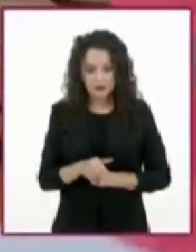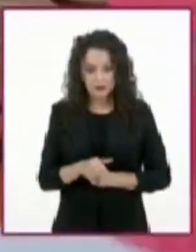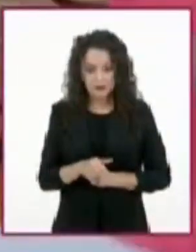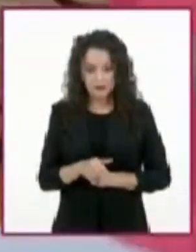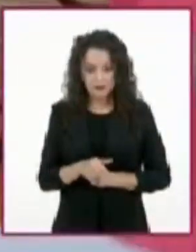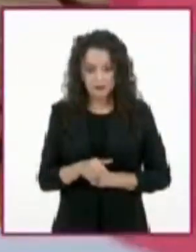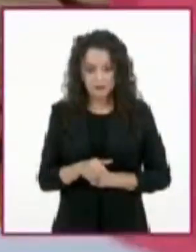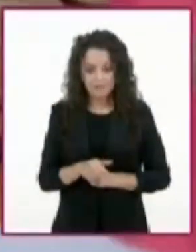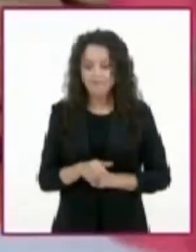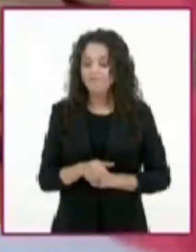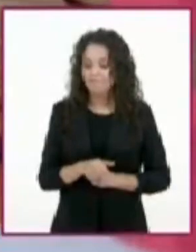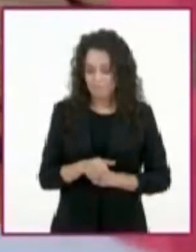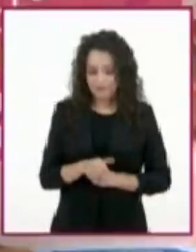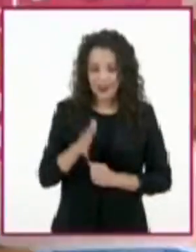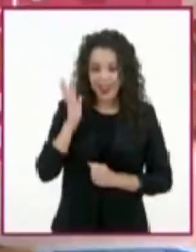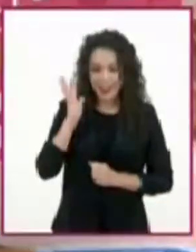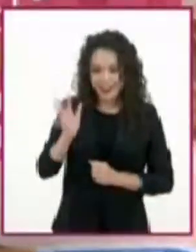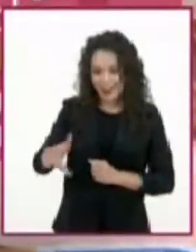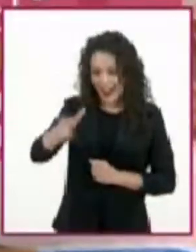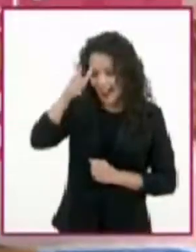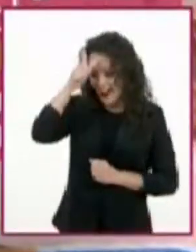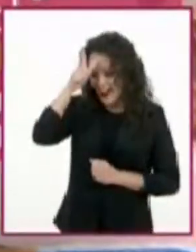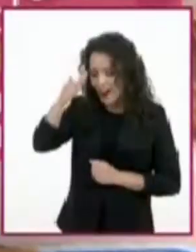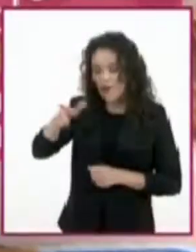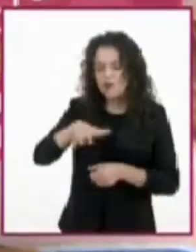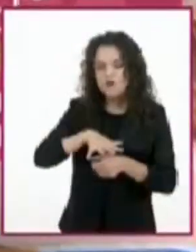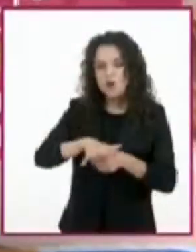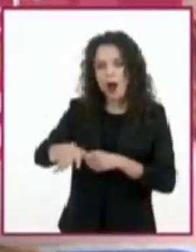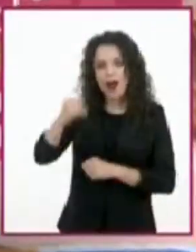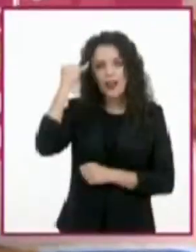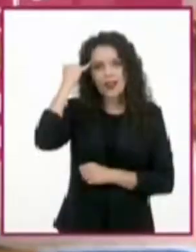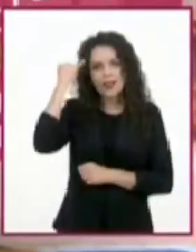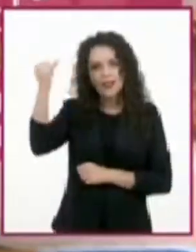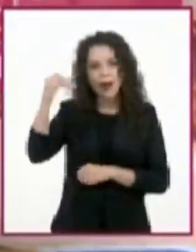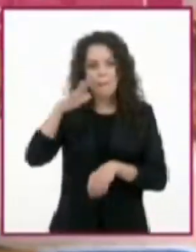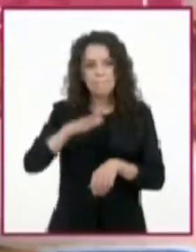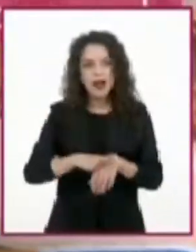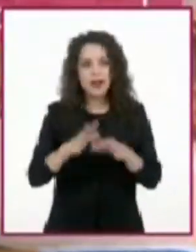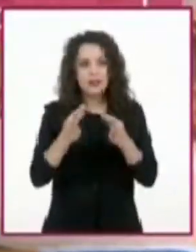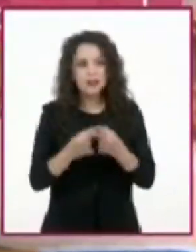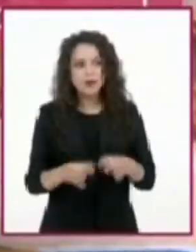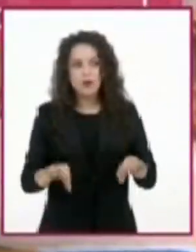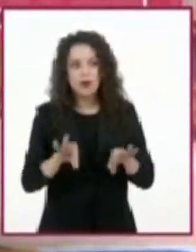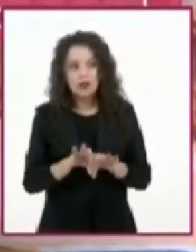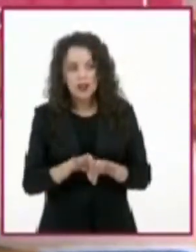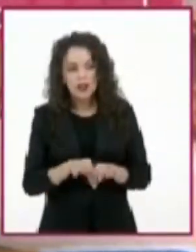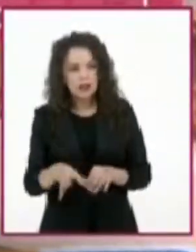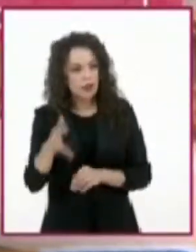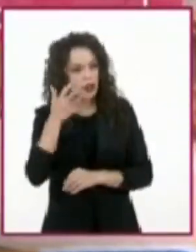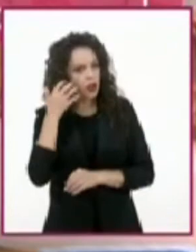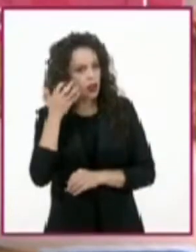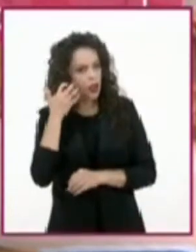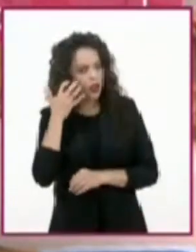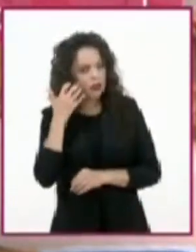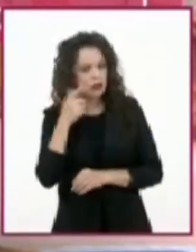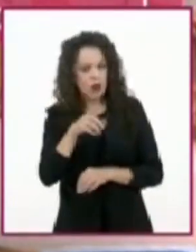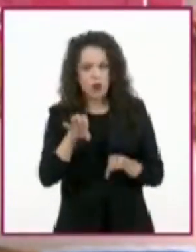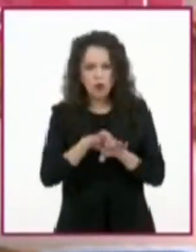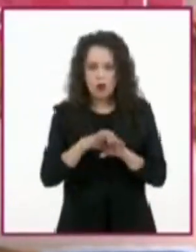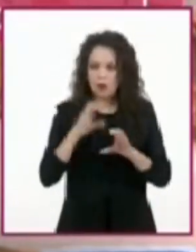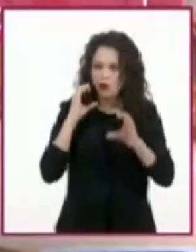extraer la idea principal, en este caso, que los gatos se comunican a través del lenguaje corporal.